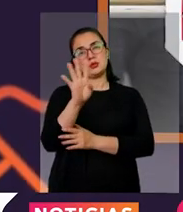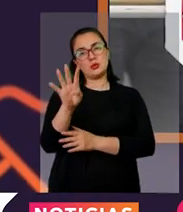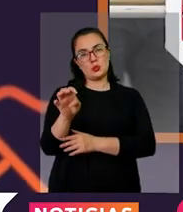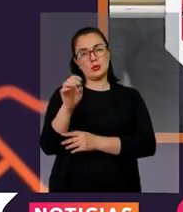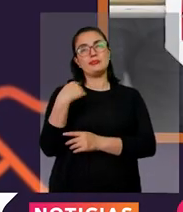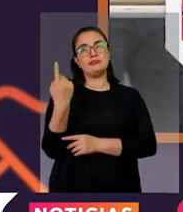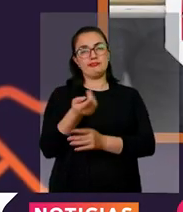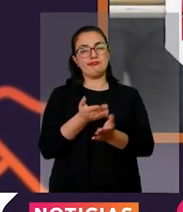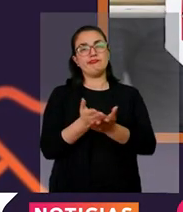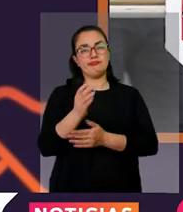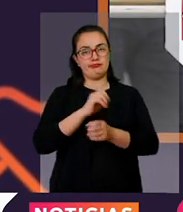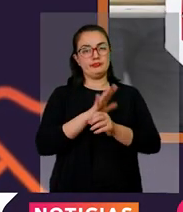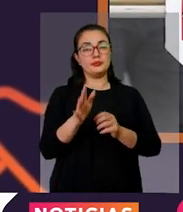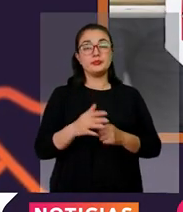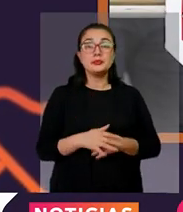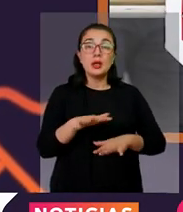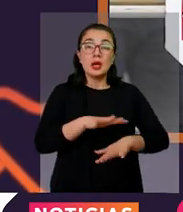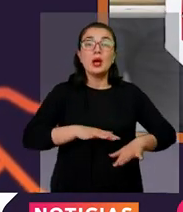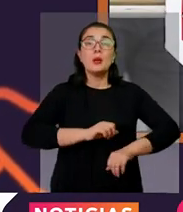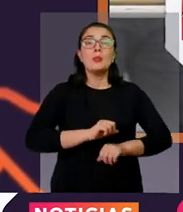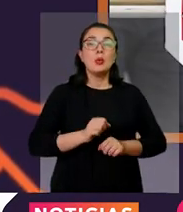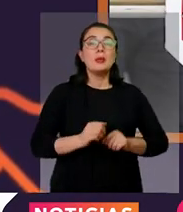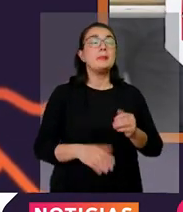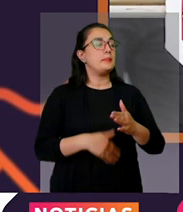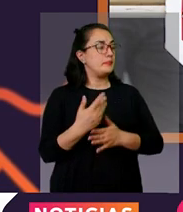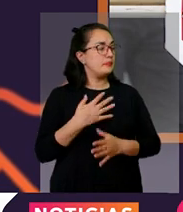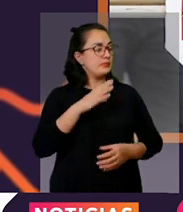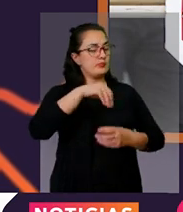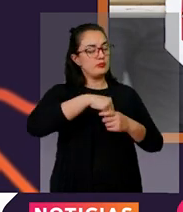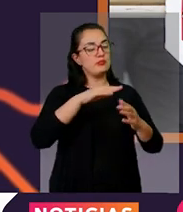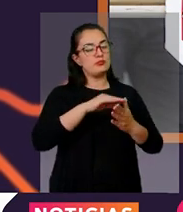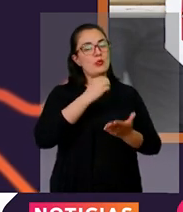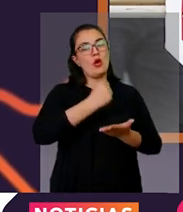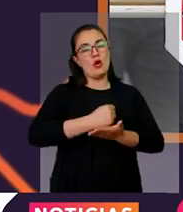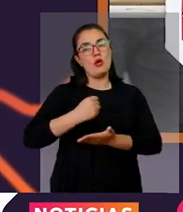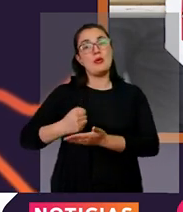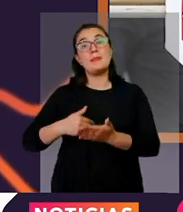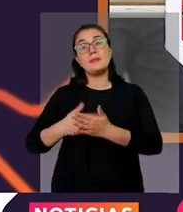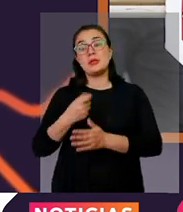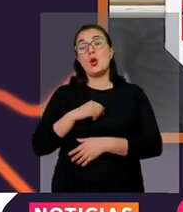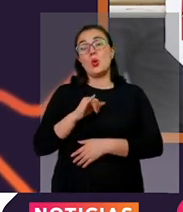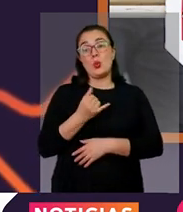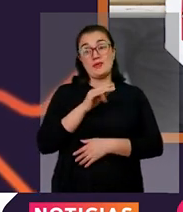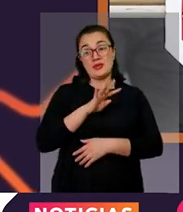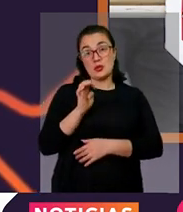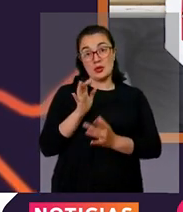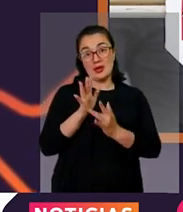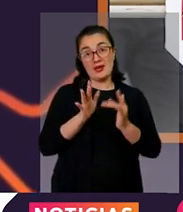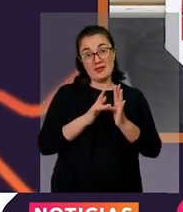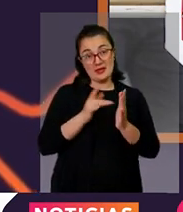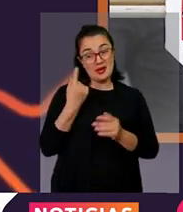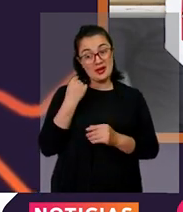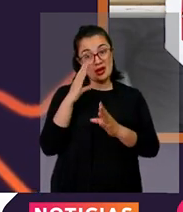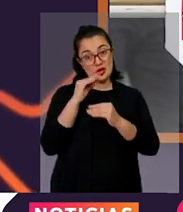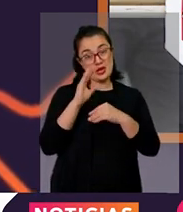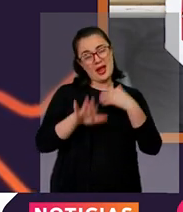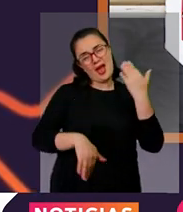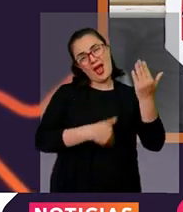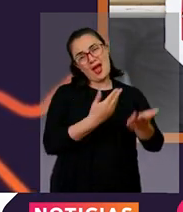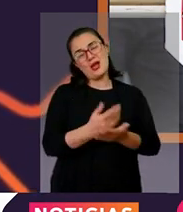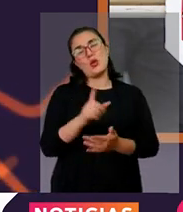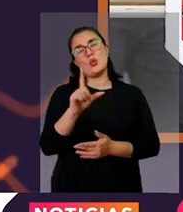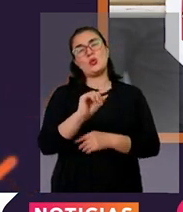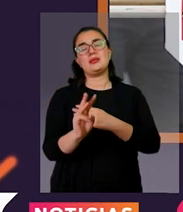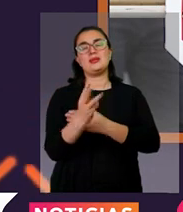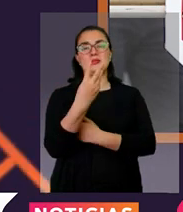La capital del país inició un confinamiento general desde este jueves 29 de abril a la medianoche hasta el lunes 3 de mayo a las 4 de